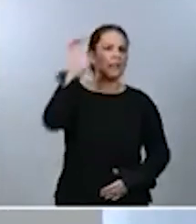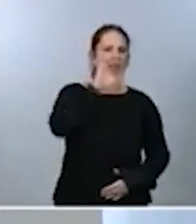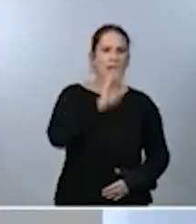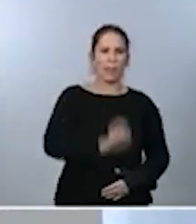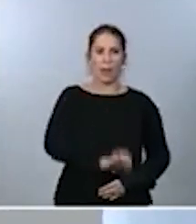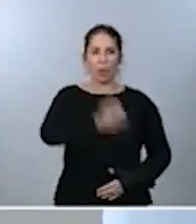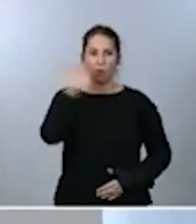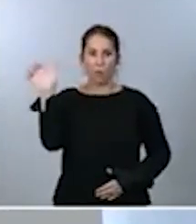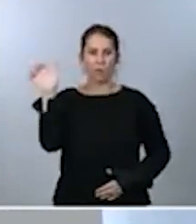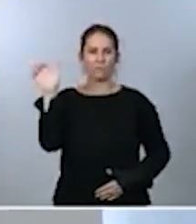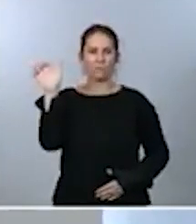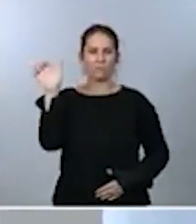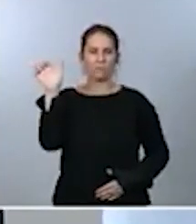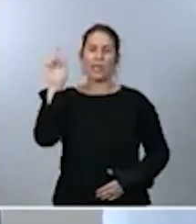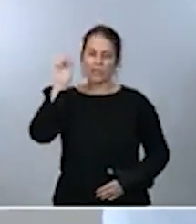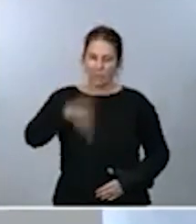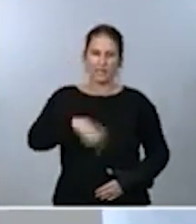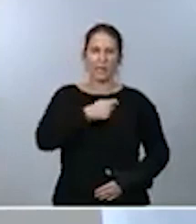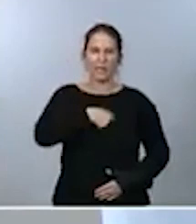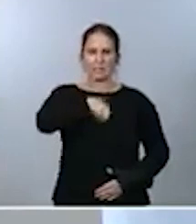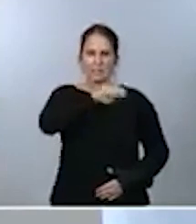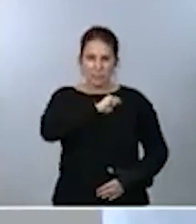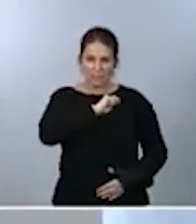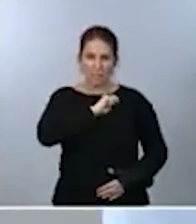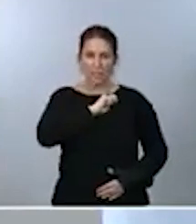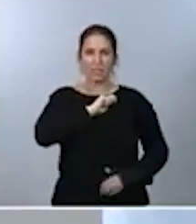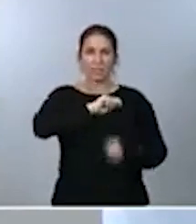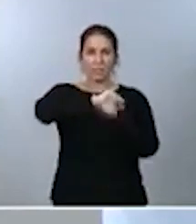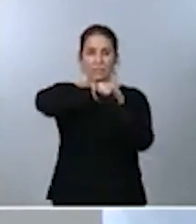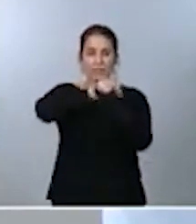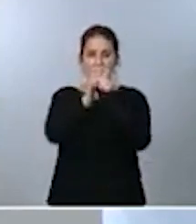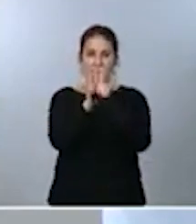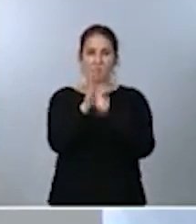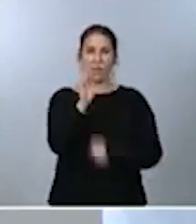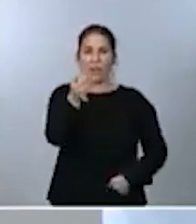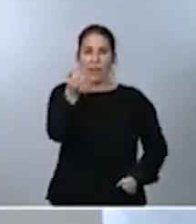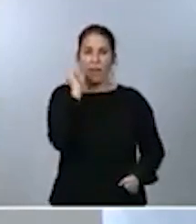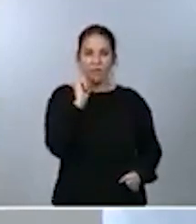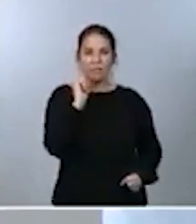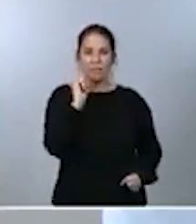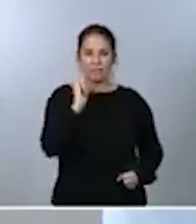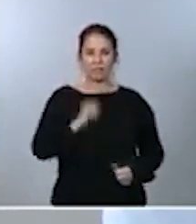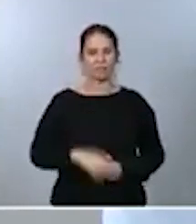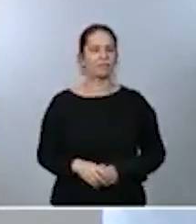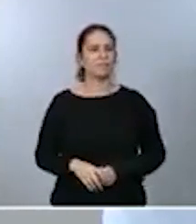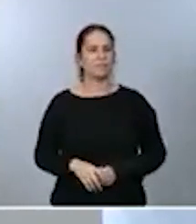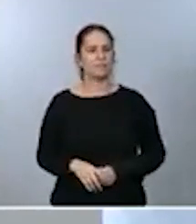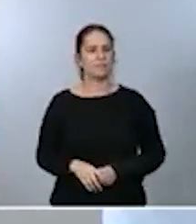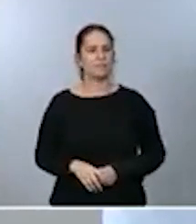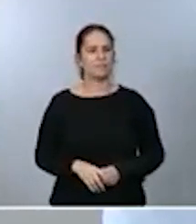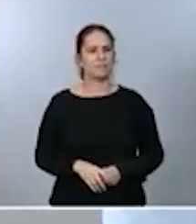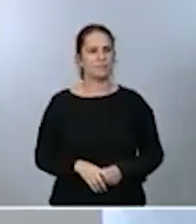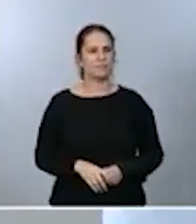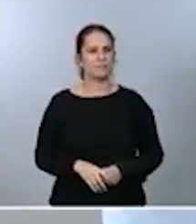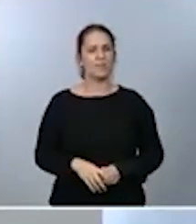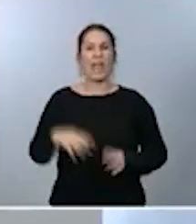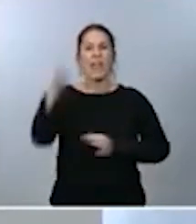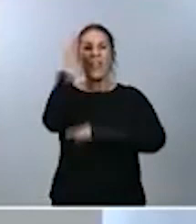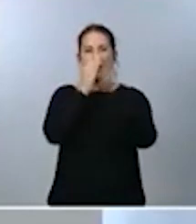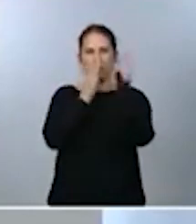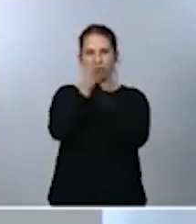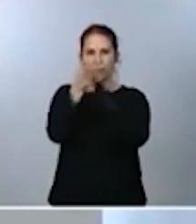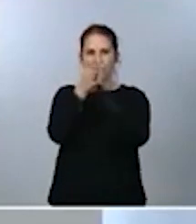España, el virus está presente y está circulando entre nosotros. Permítanme algunos datos para